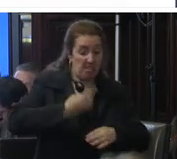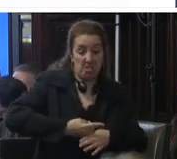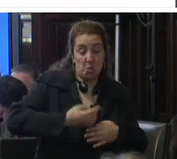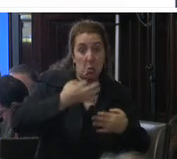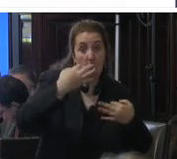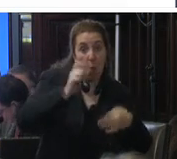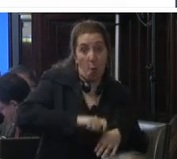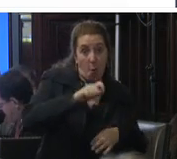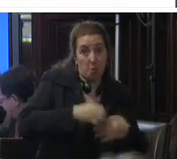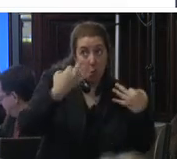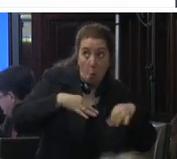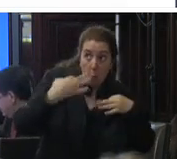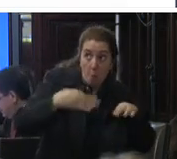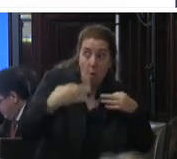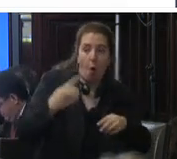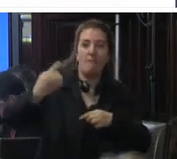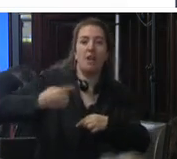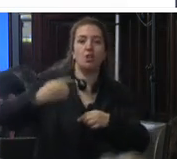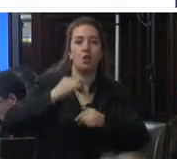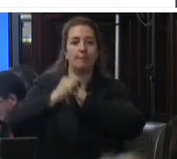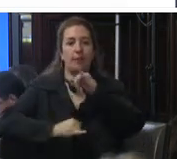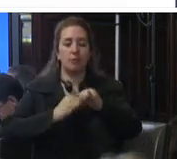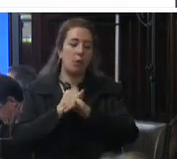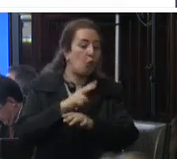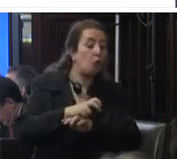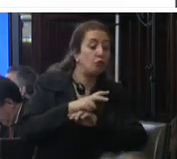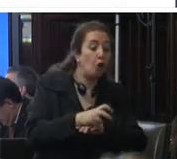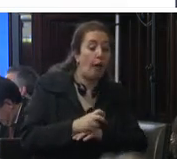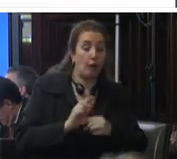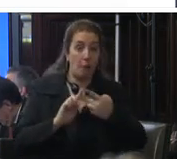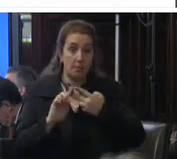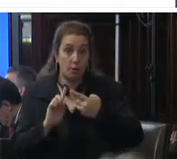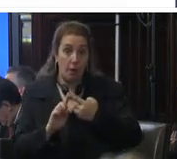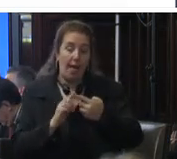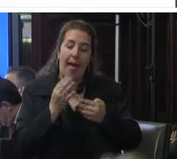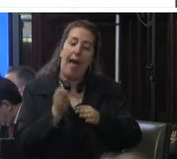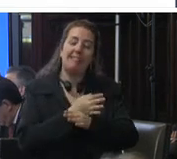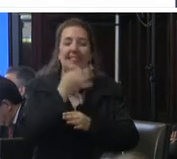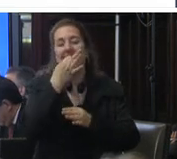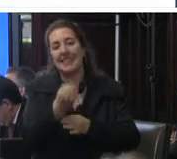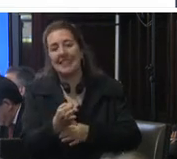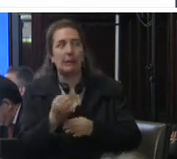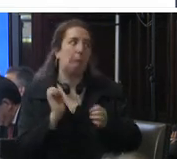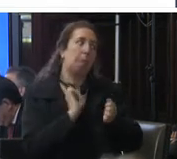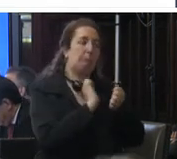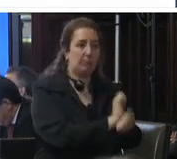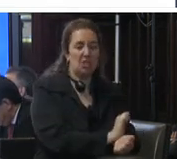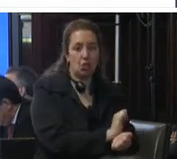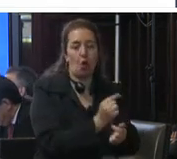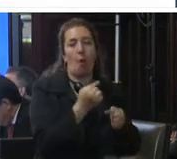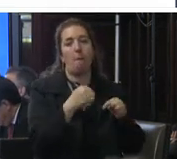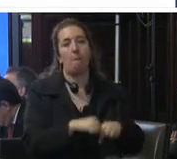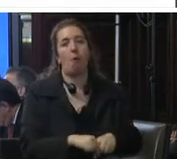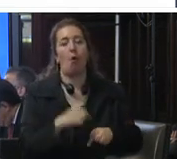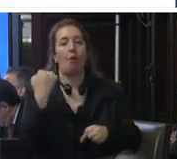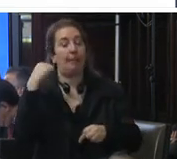obligación internacional de llevar a cabo un control de convencionalidad en el dictado de la prisión preventiva por delitos inexcarcelables ha